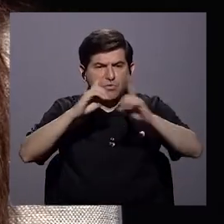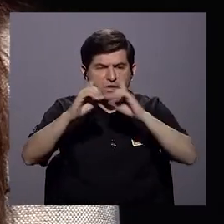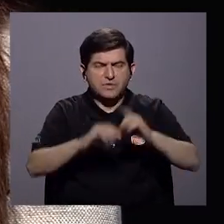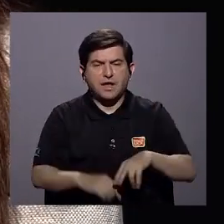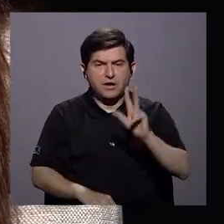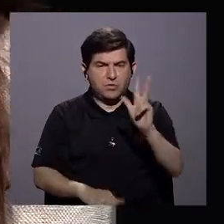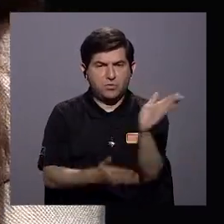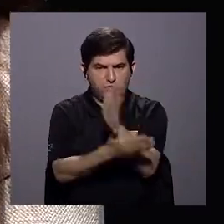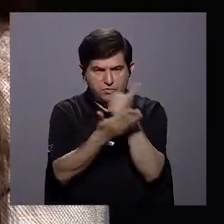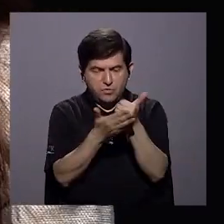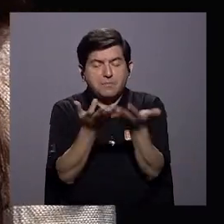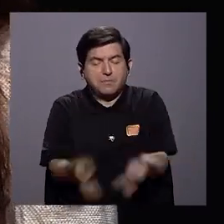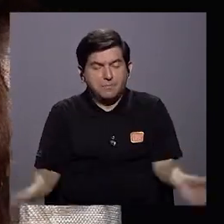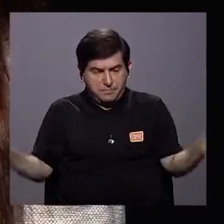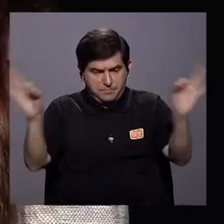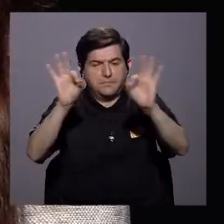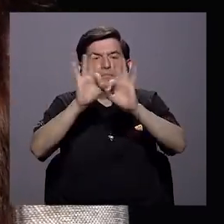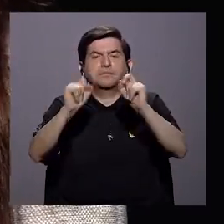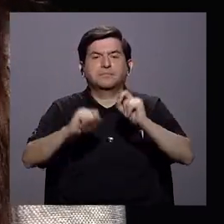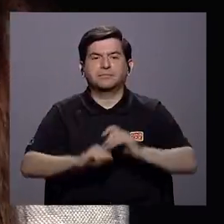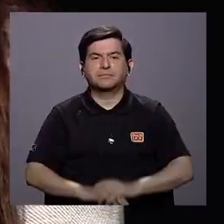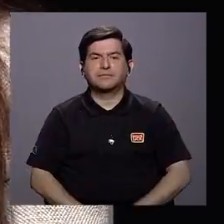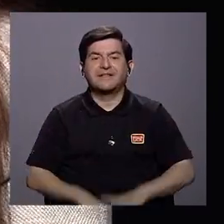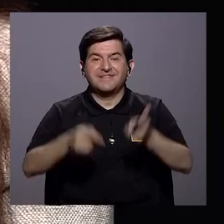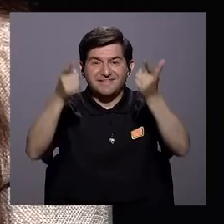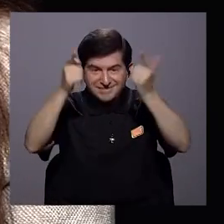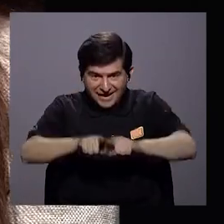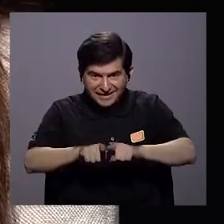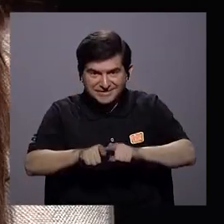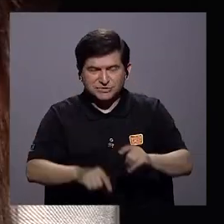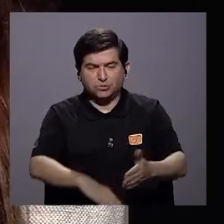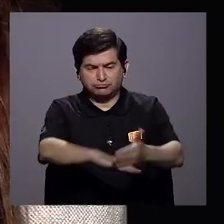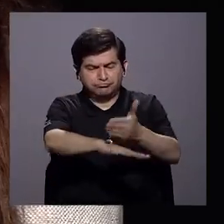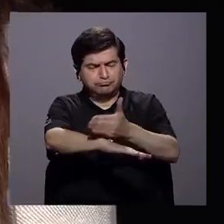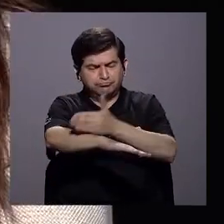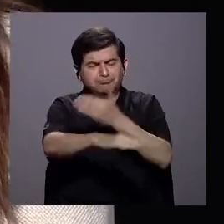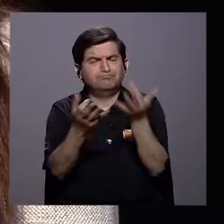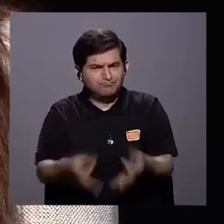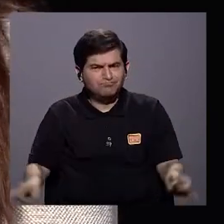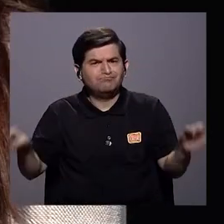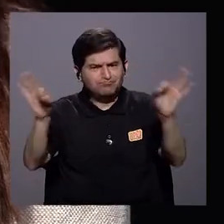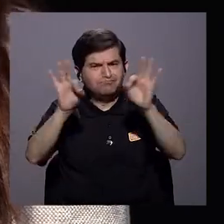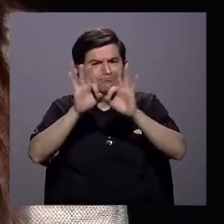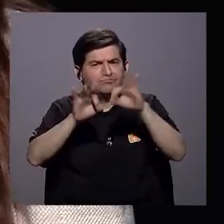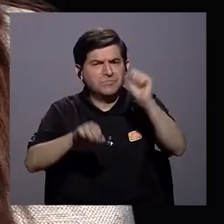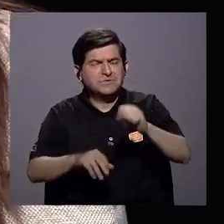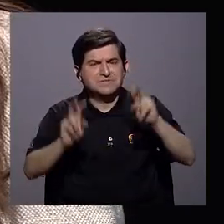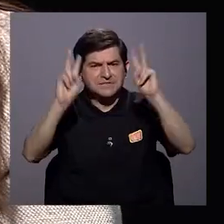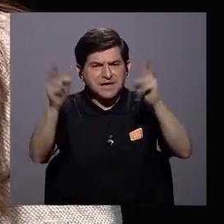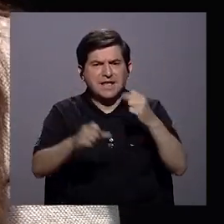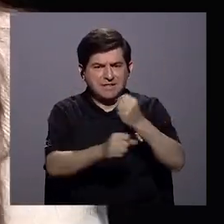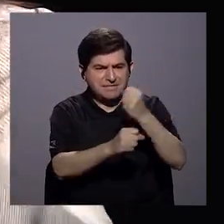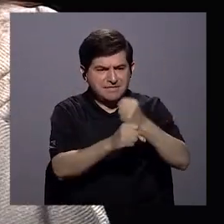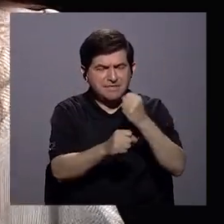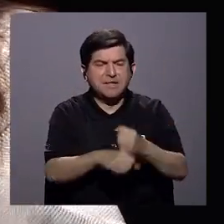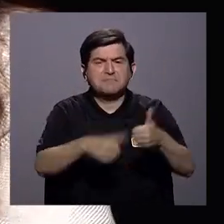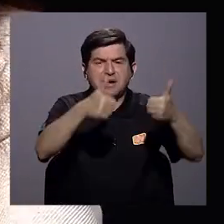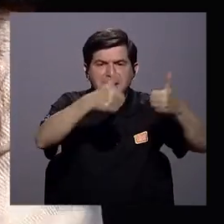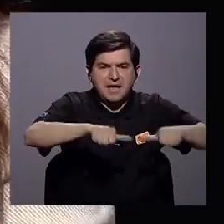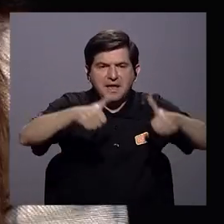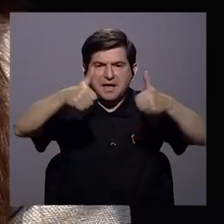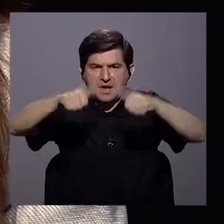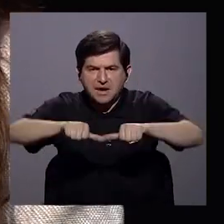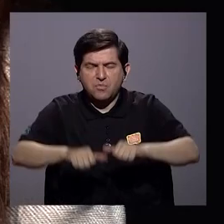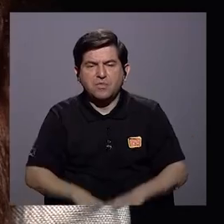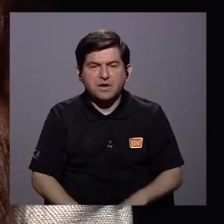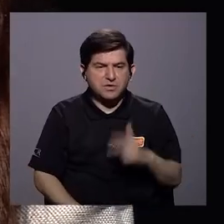diálogo tripartita. Eso es muy importante. De hecho, tenemos avances importantes y significativos en materia de empleo sobre acuerdos que